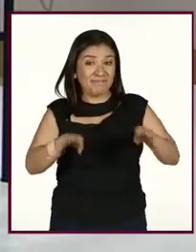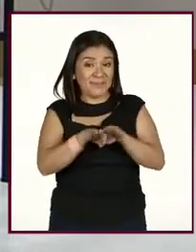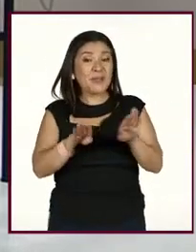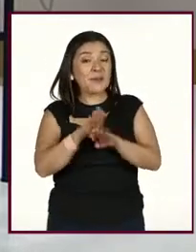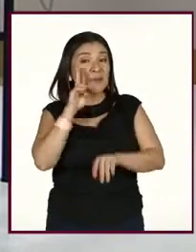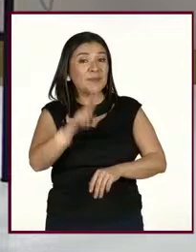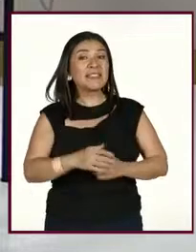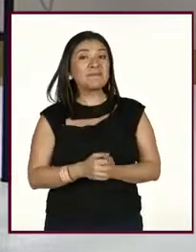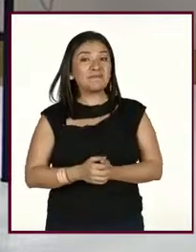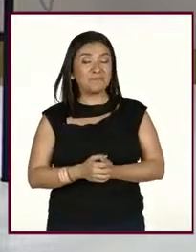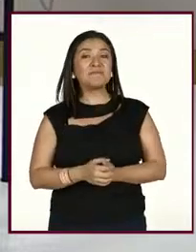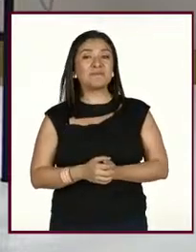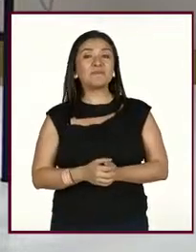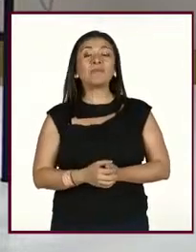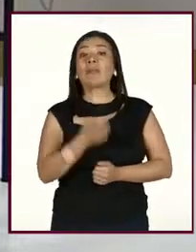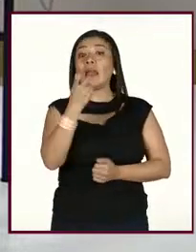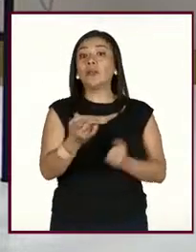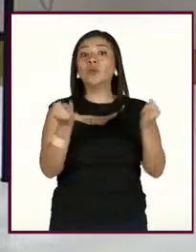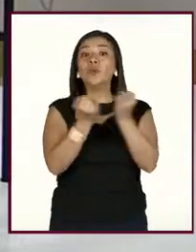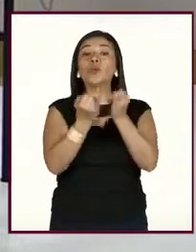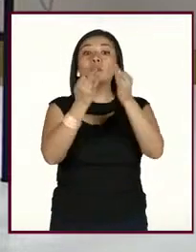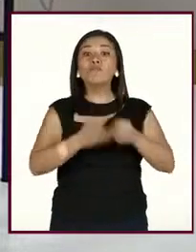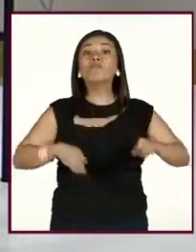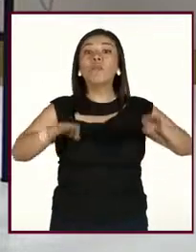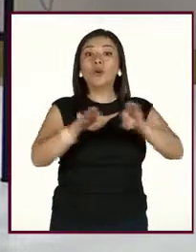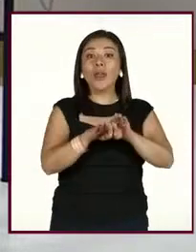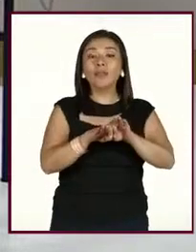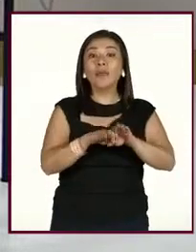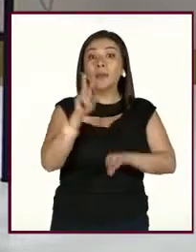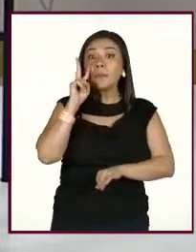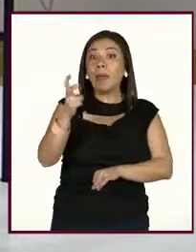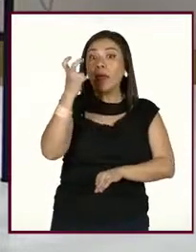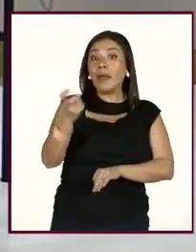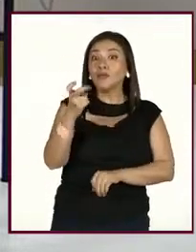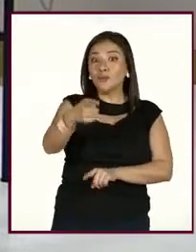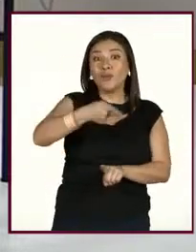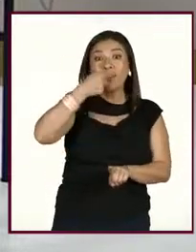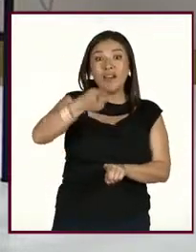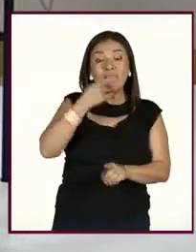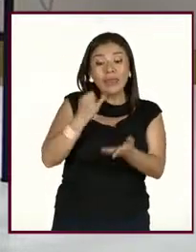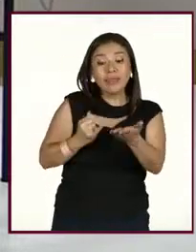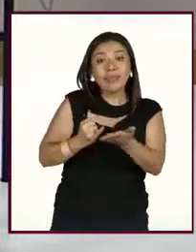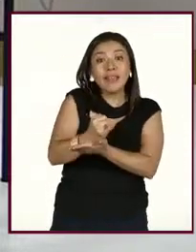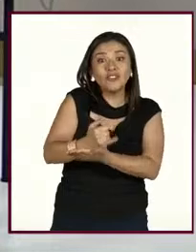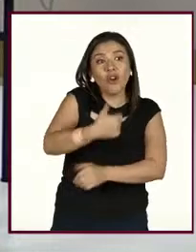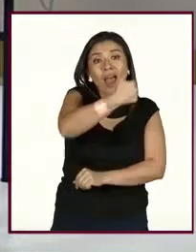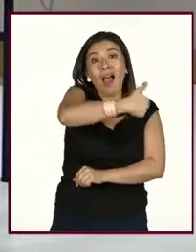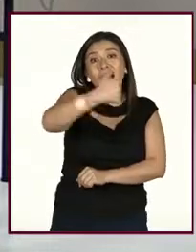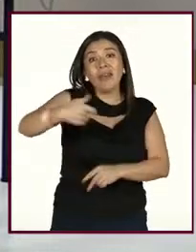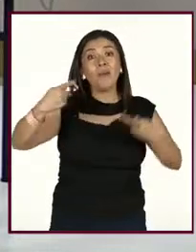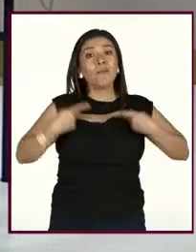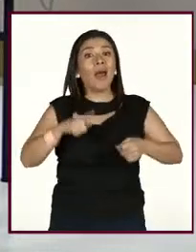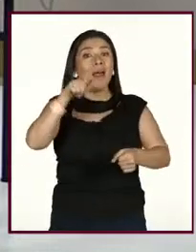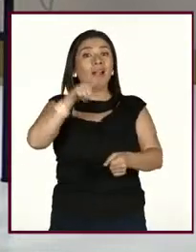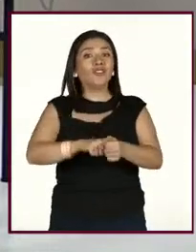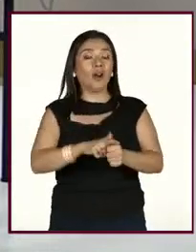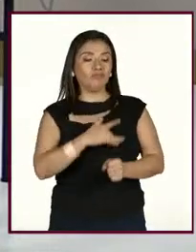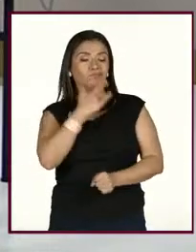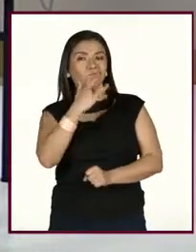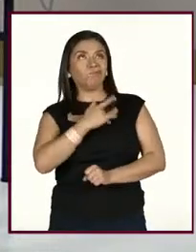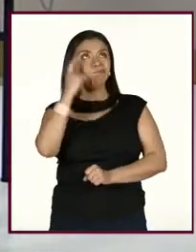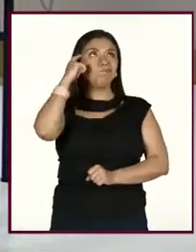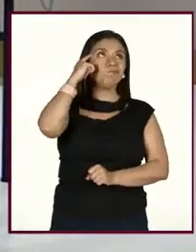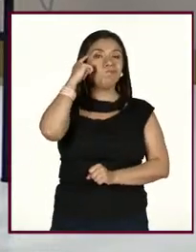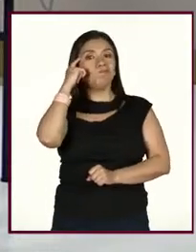te parece, maestra? Bueno. Así es. Y es importante también resaltar esto que nos comentaste. La decisión está en cada una de nosotras y nosotros.